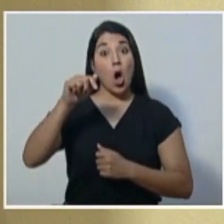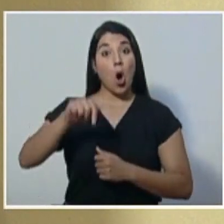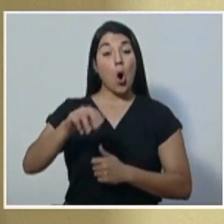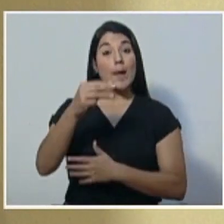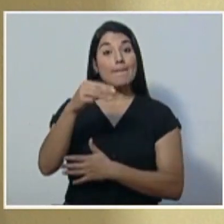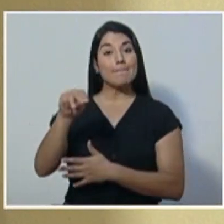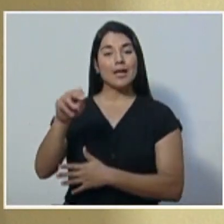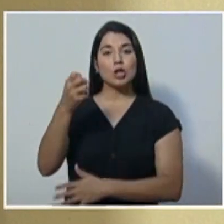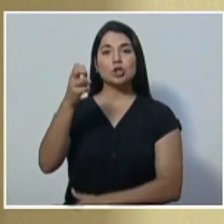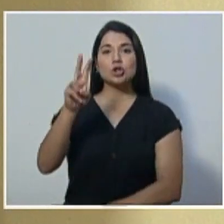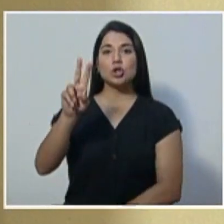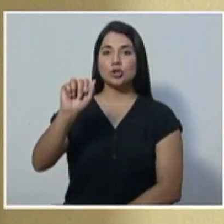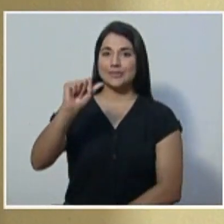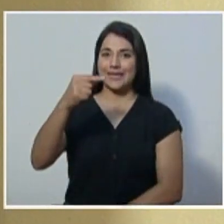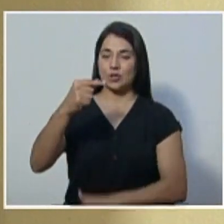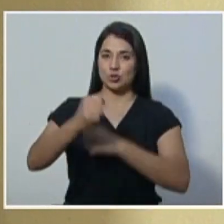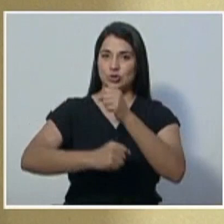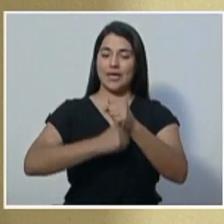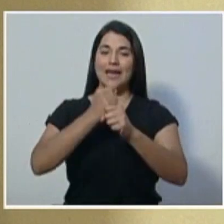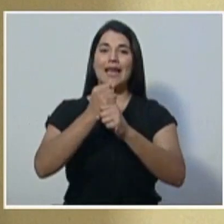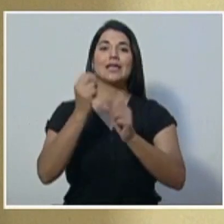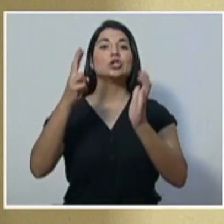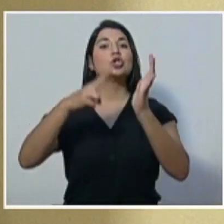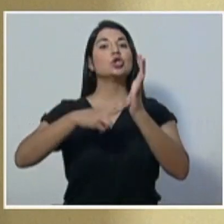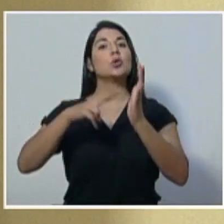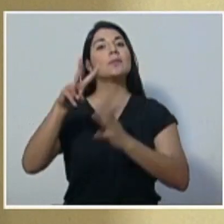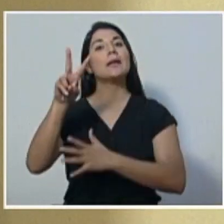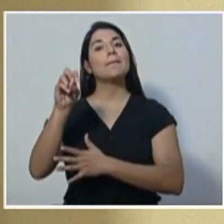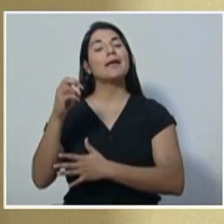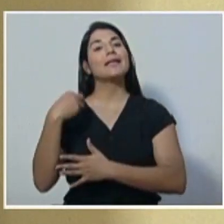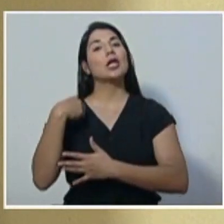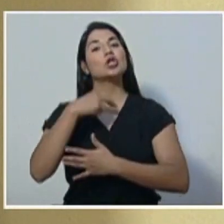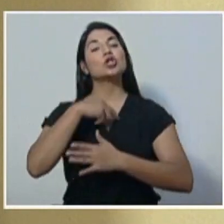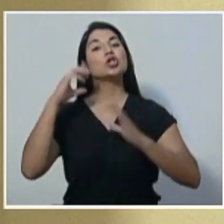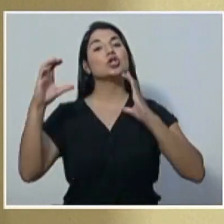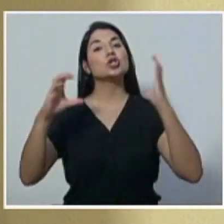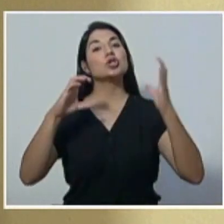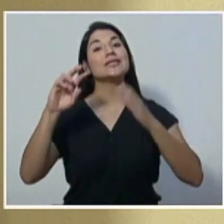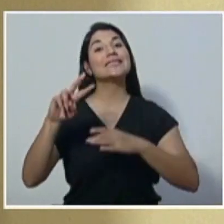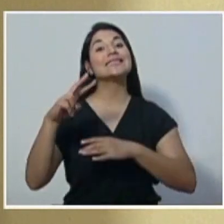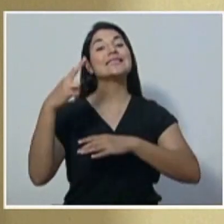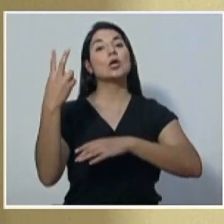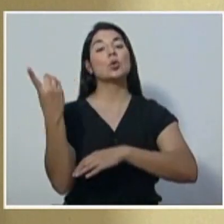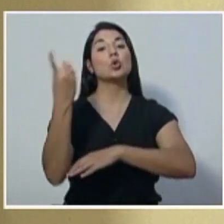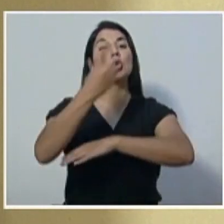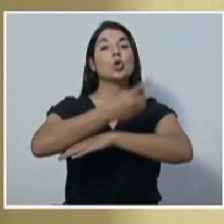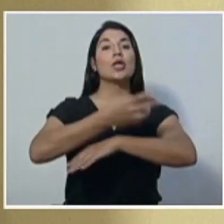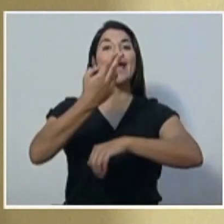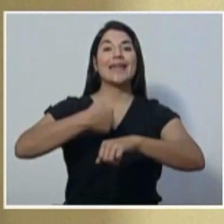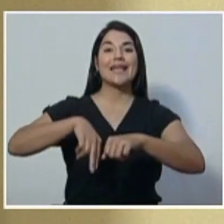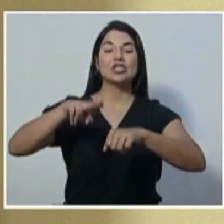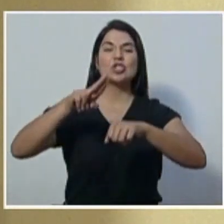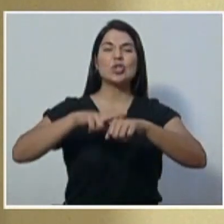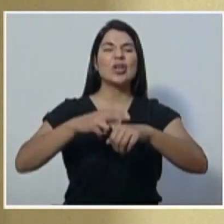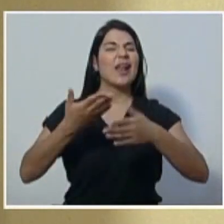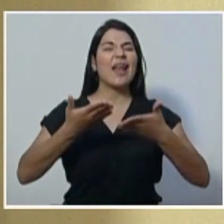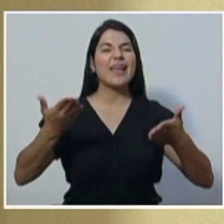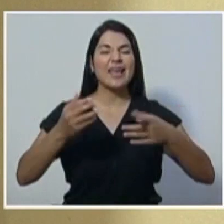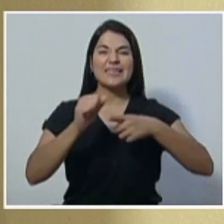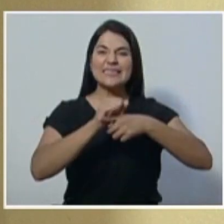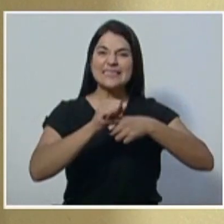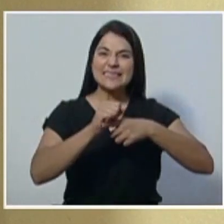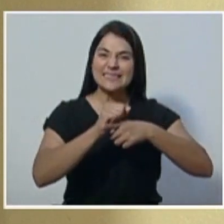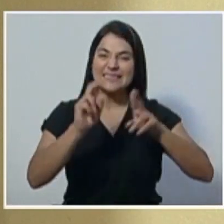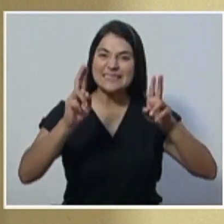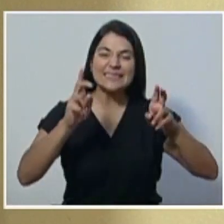12 de agosto del 2020 celebramos el segundo Día Nacional del Simulacro. El Día